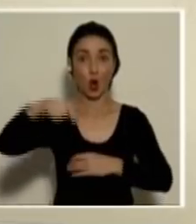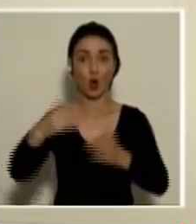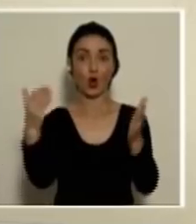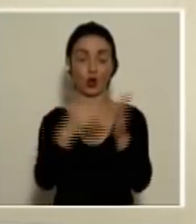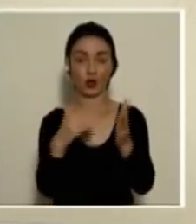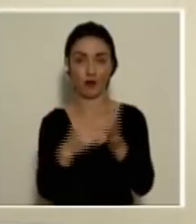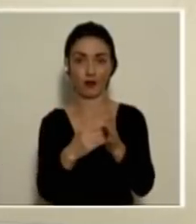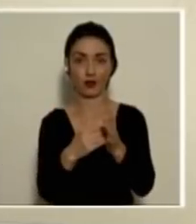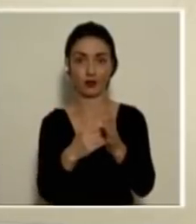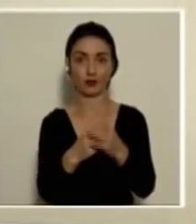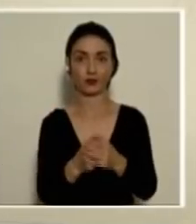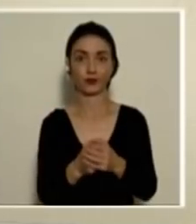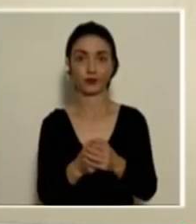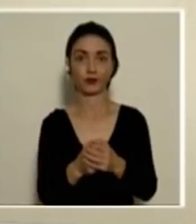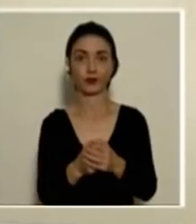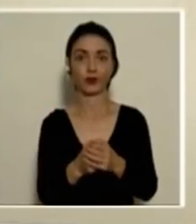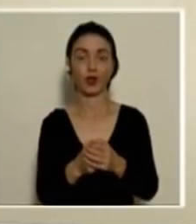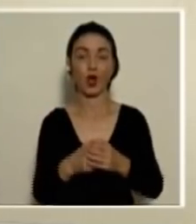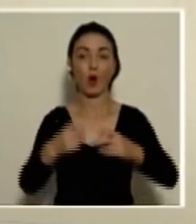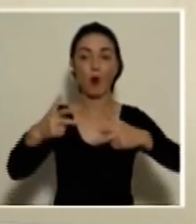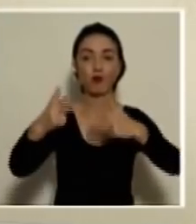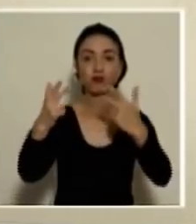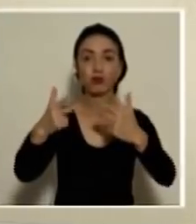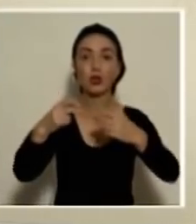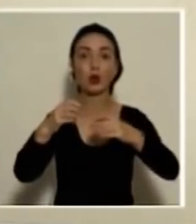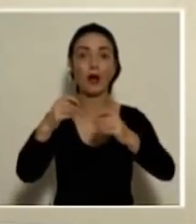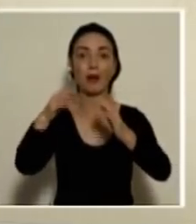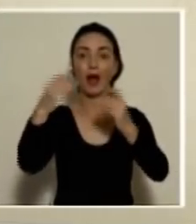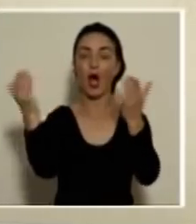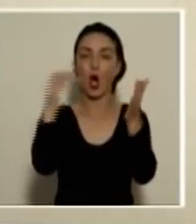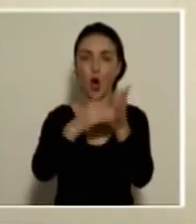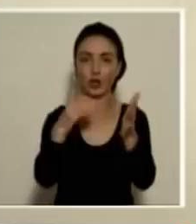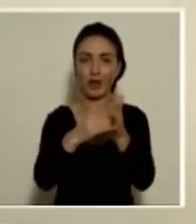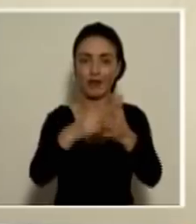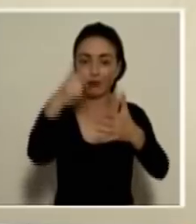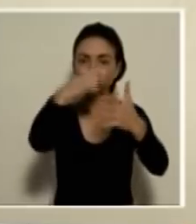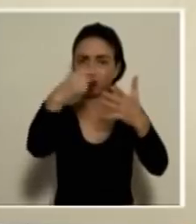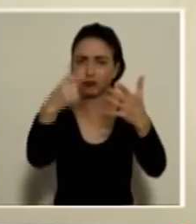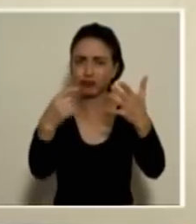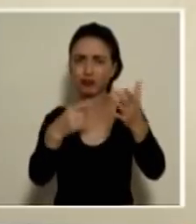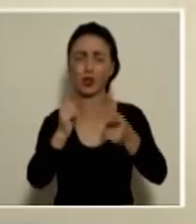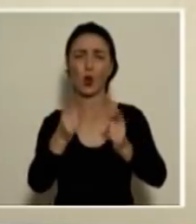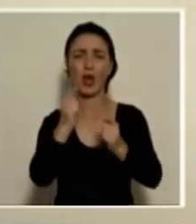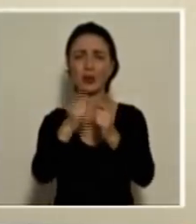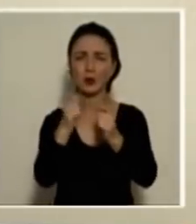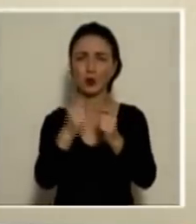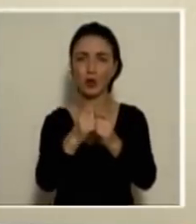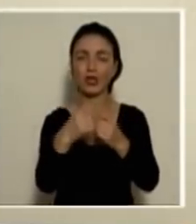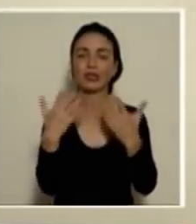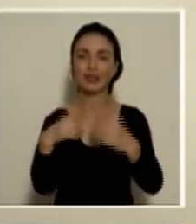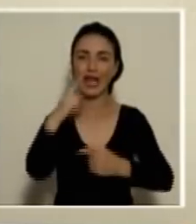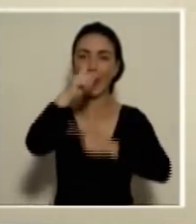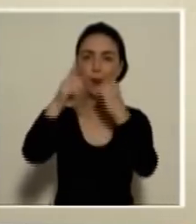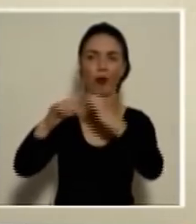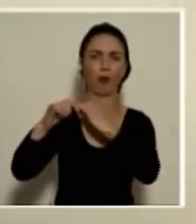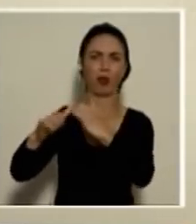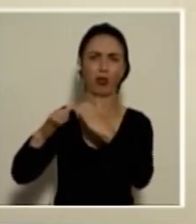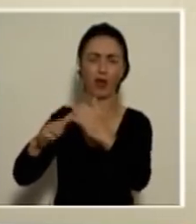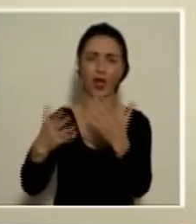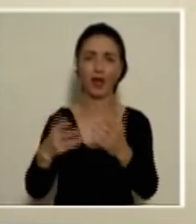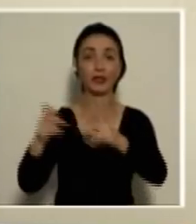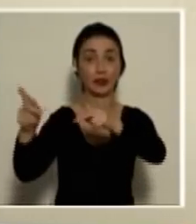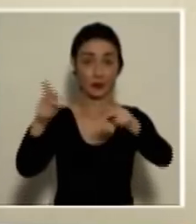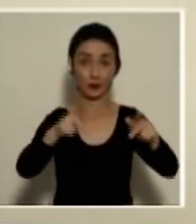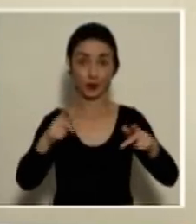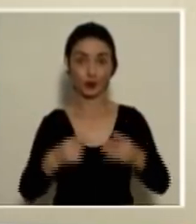nuevamente que se haga una reunión virtual para repasar cada una de las situaciones puntuales porque han habido algunas consultas o quejas o observaciones